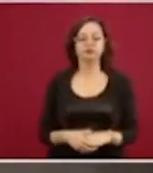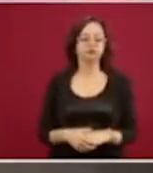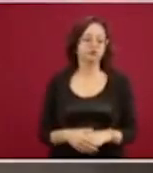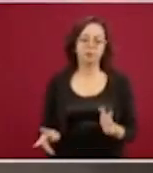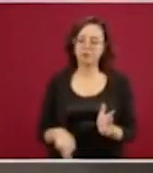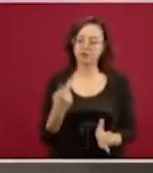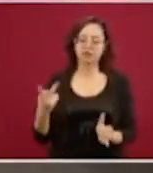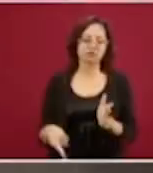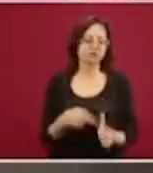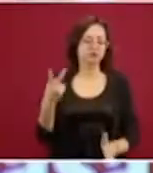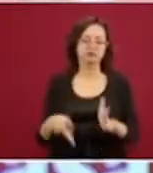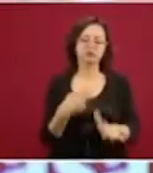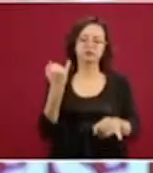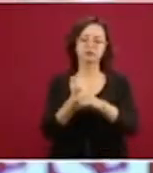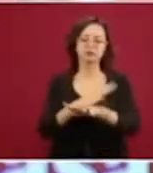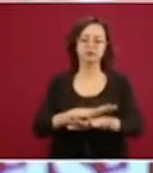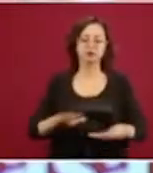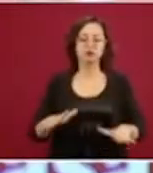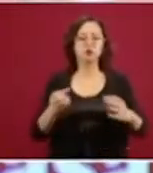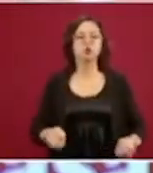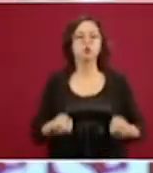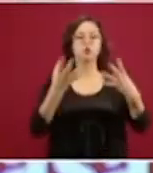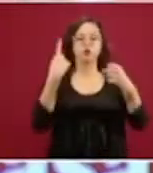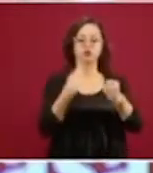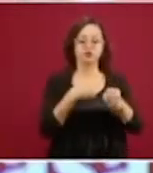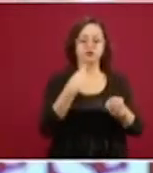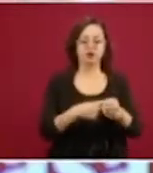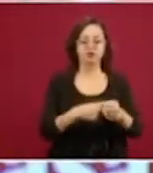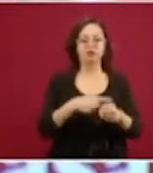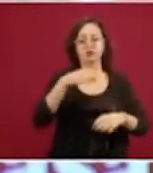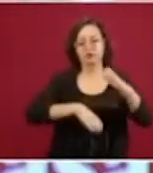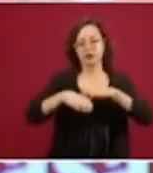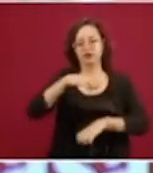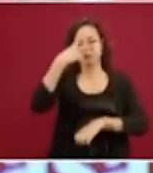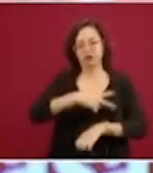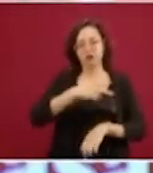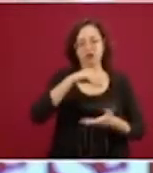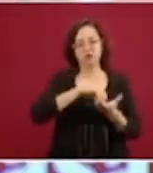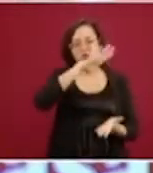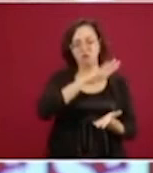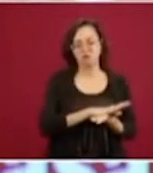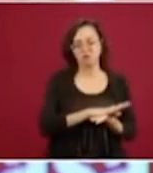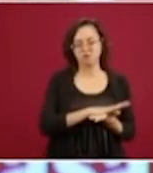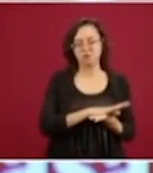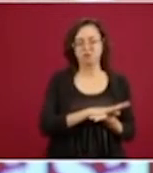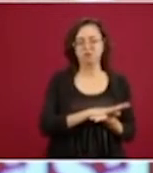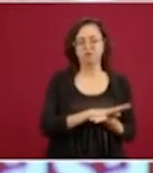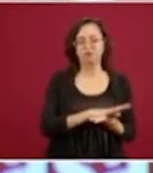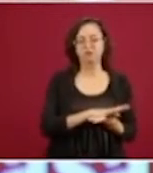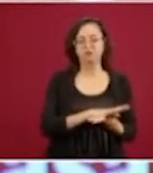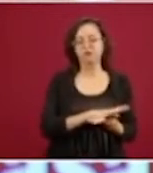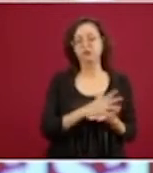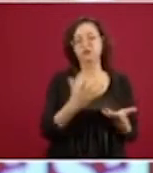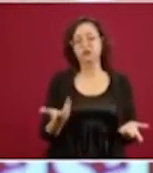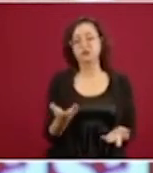cotidianamente de cuántos están enfermos reportados con nosotros en los consulados y en el caso de que